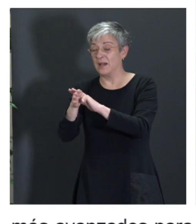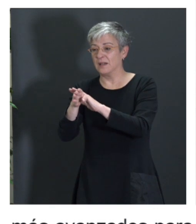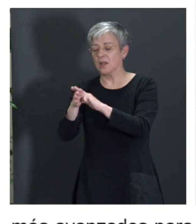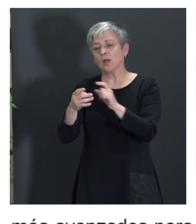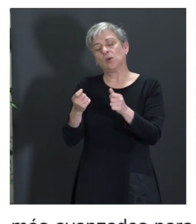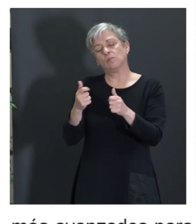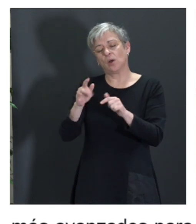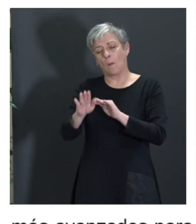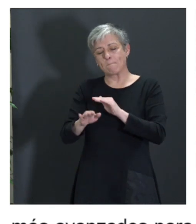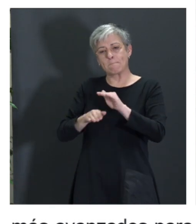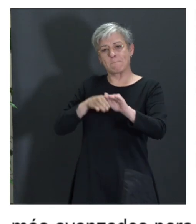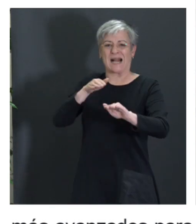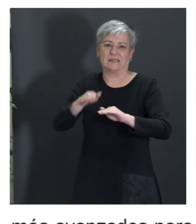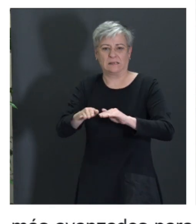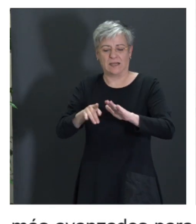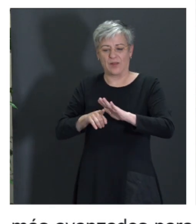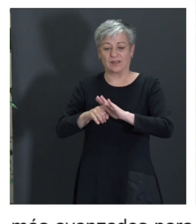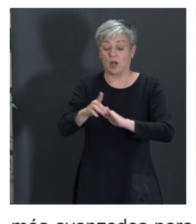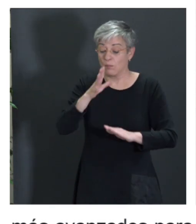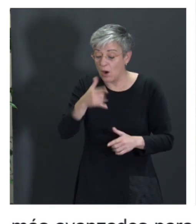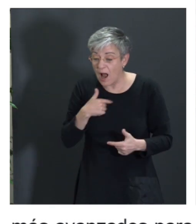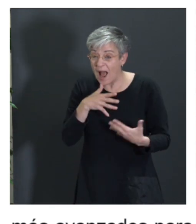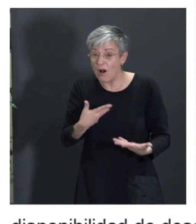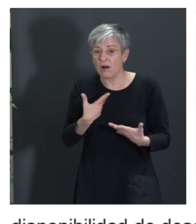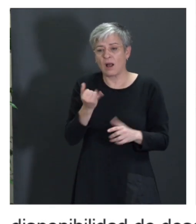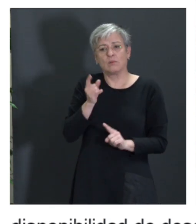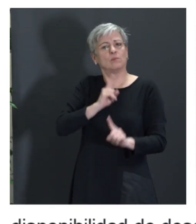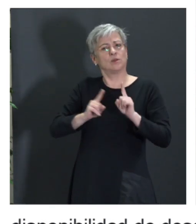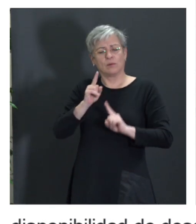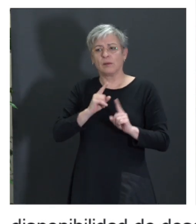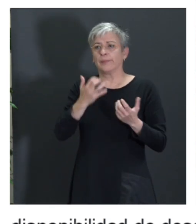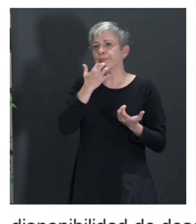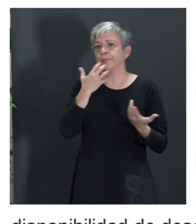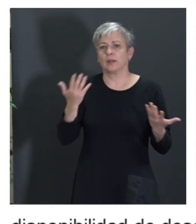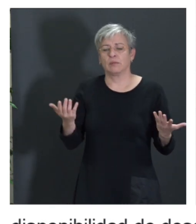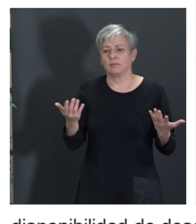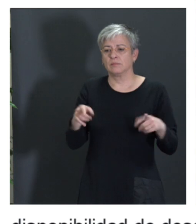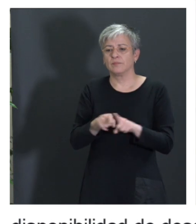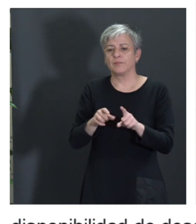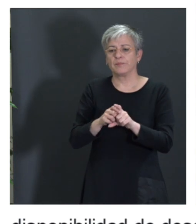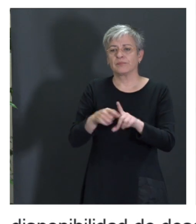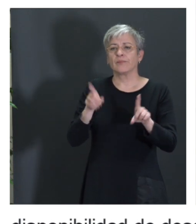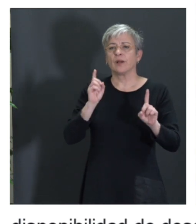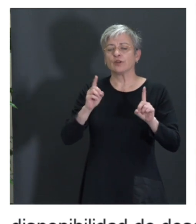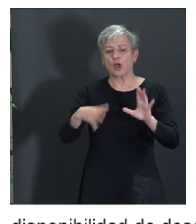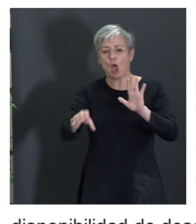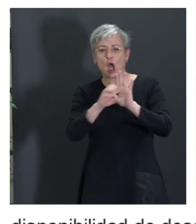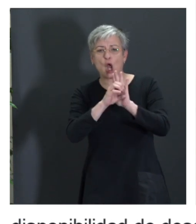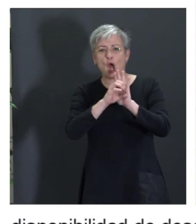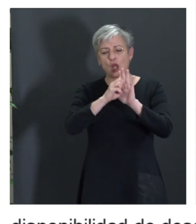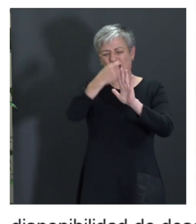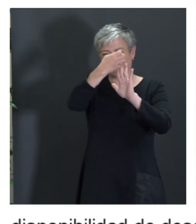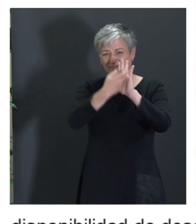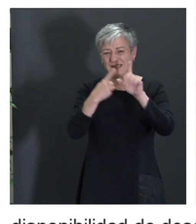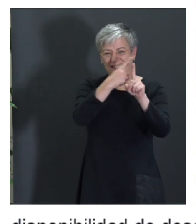vayan un paso más allá. Y todos esos problemas que ahora mismo tienen, que solamente registran el código de una